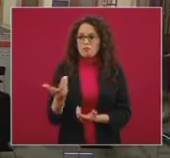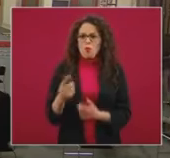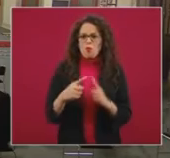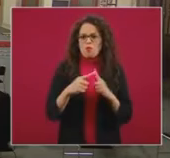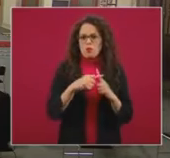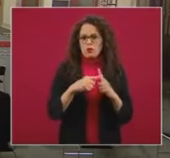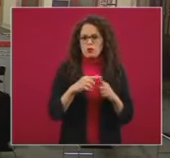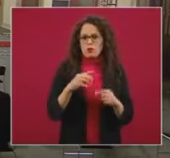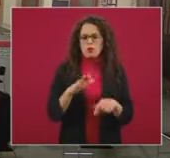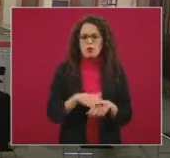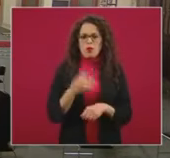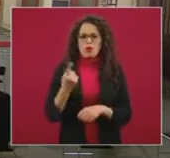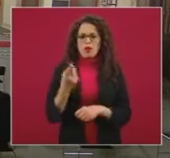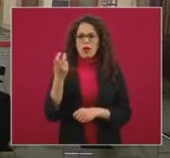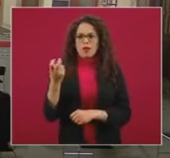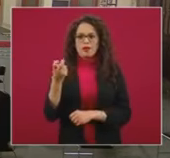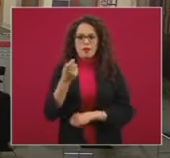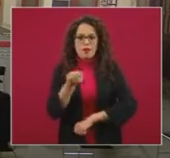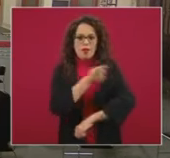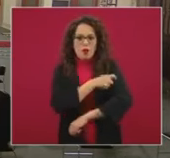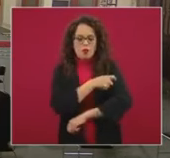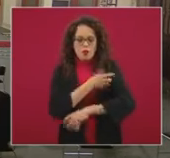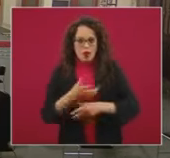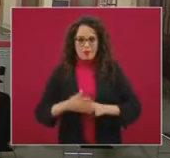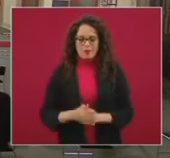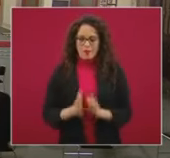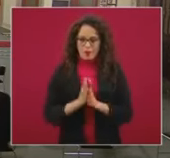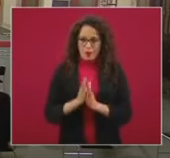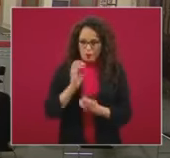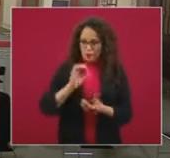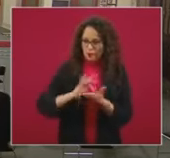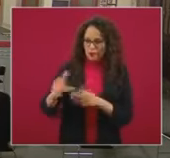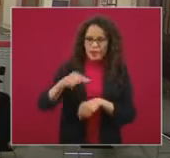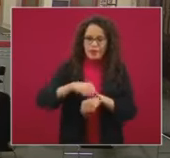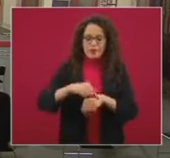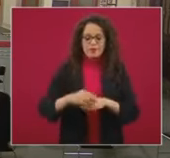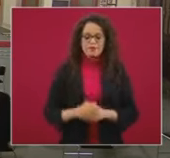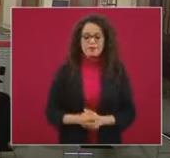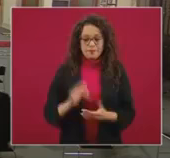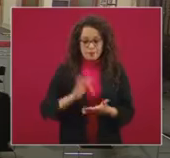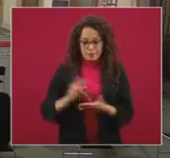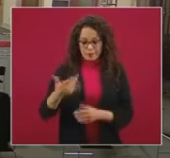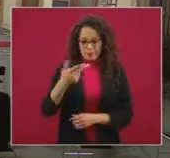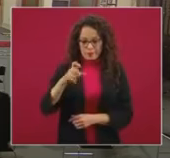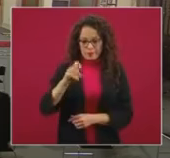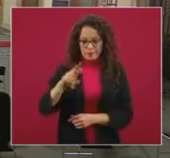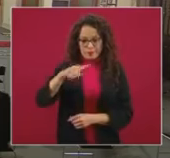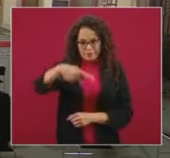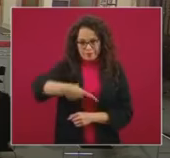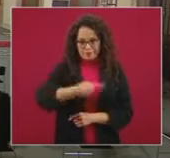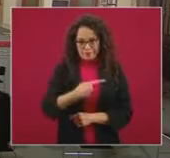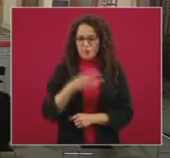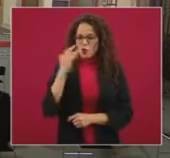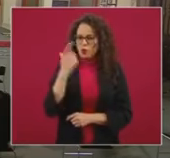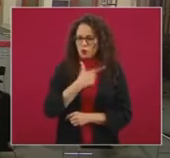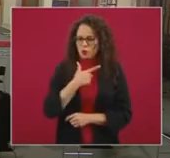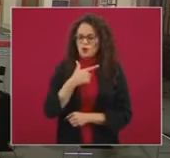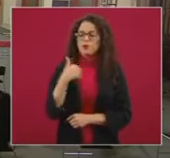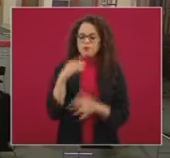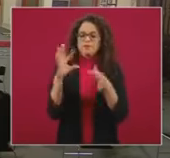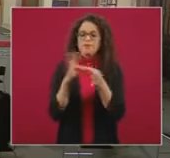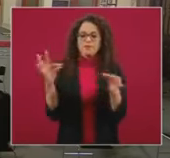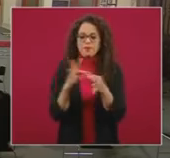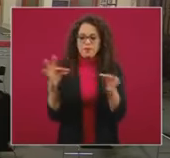comportamiento de esta vacuna. Gracias, gracias, doctor. Muchas gracias, Héctor, por sus preguntas. Con mucho gusto comento,